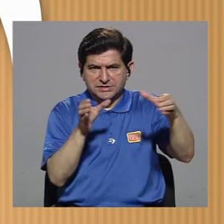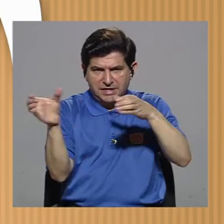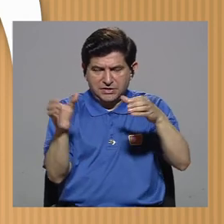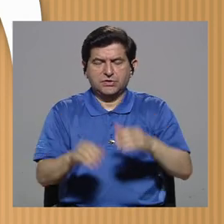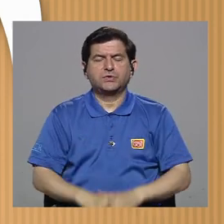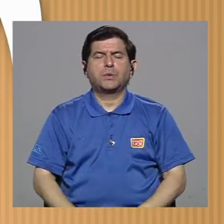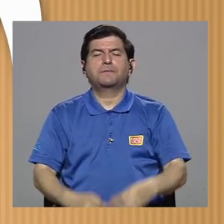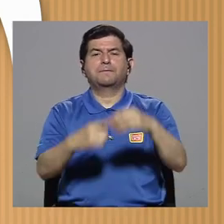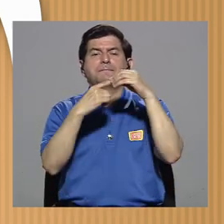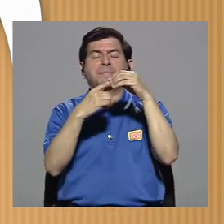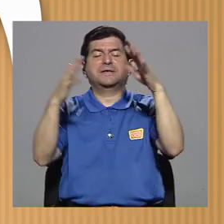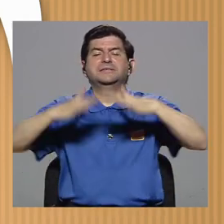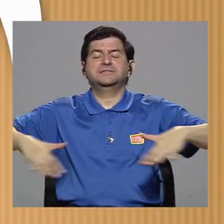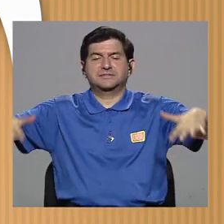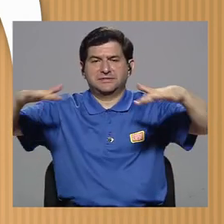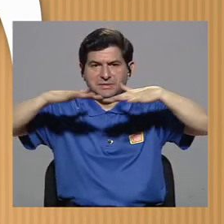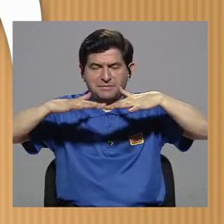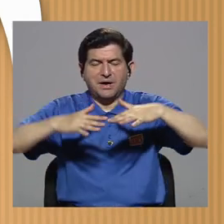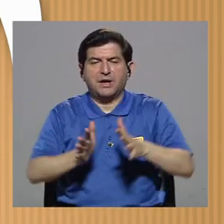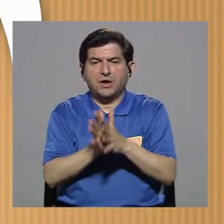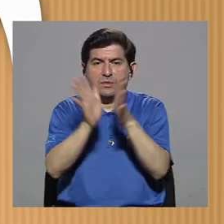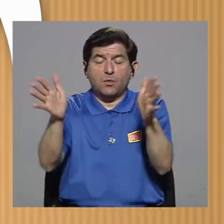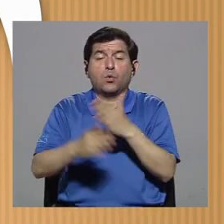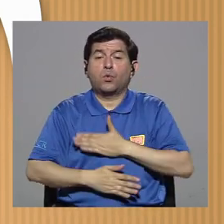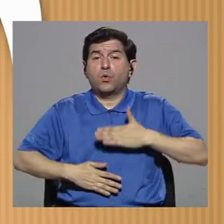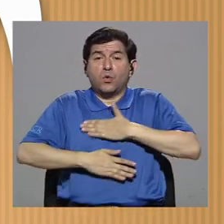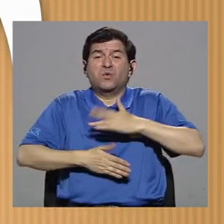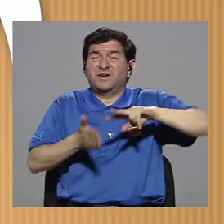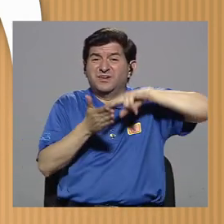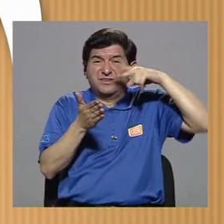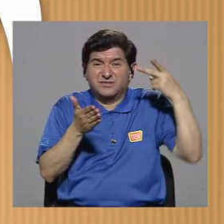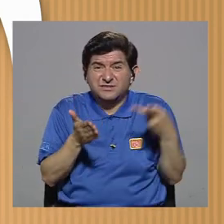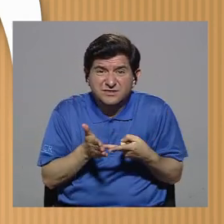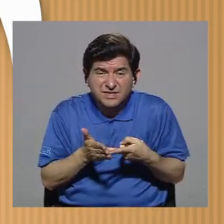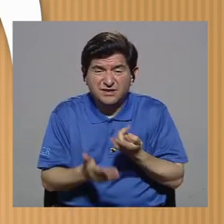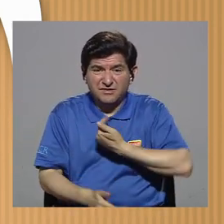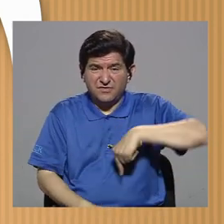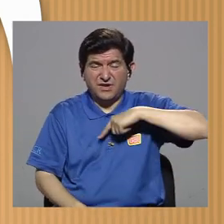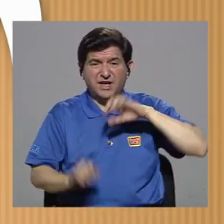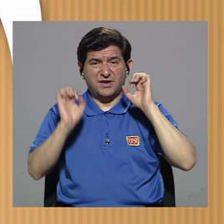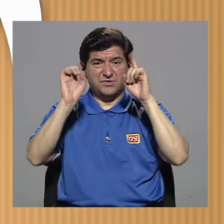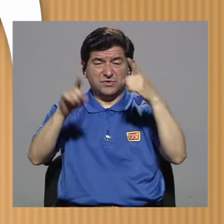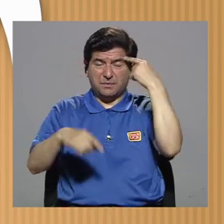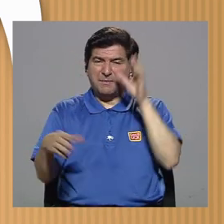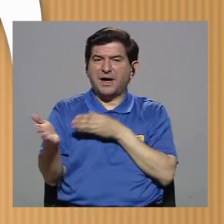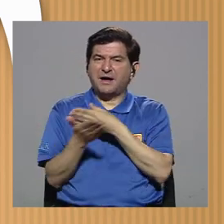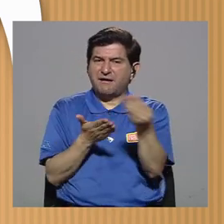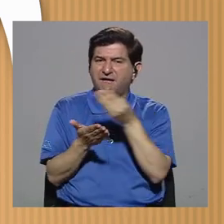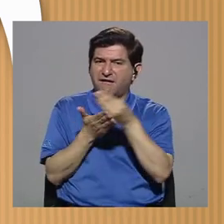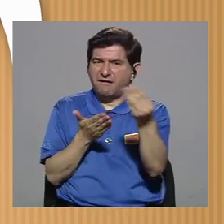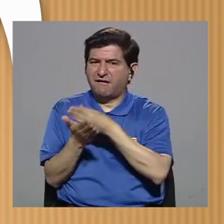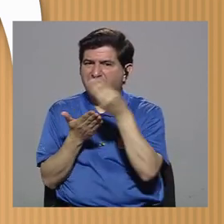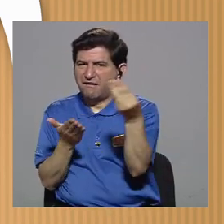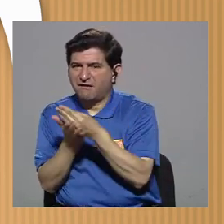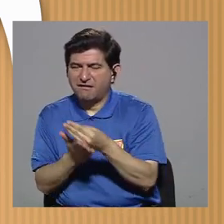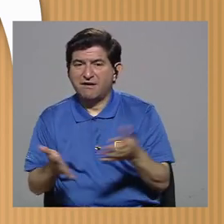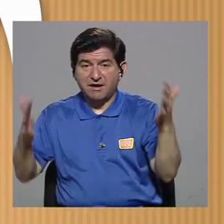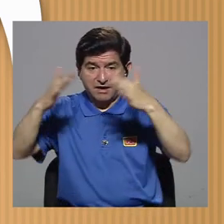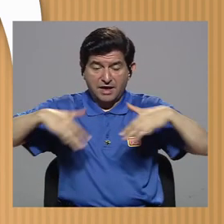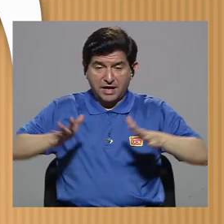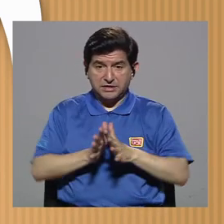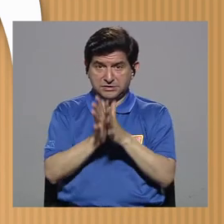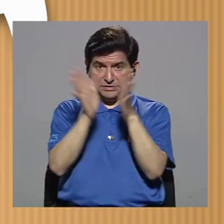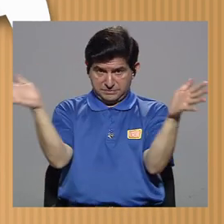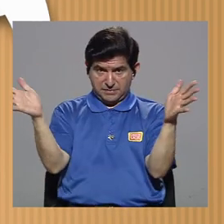sea de los principales espacios públicos de recreación quiere decir que estamos siendo educados para el consumo. Cuando el